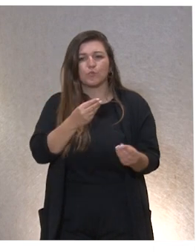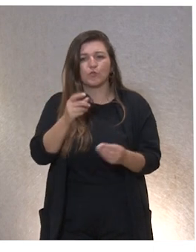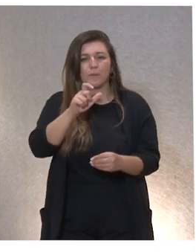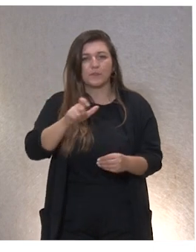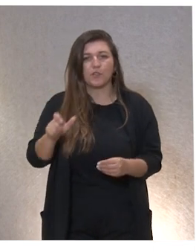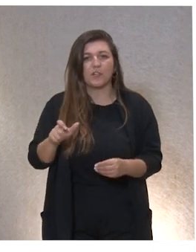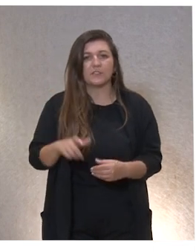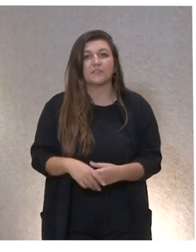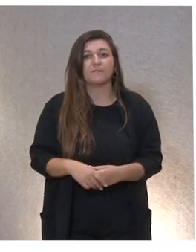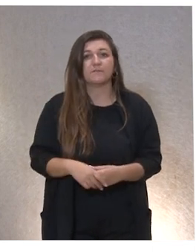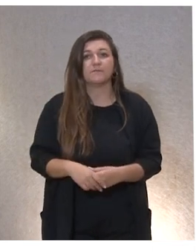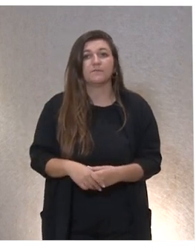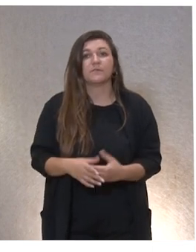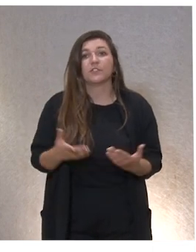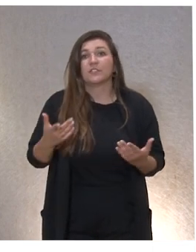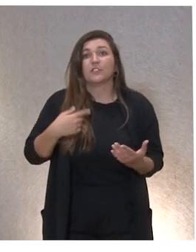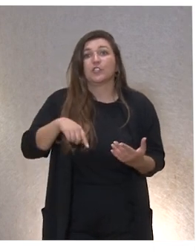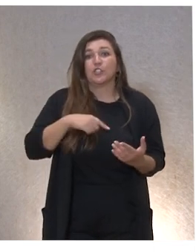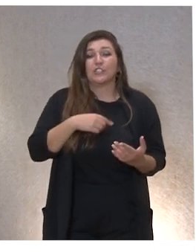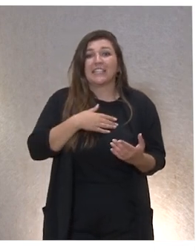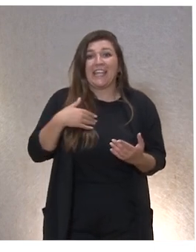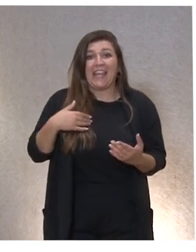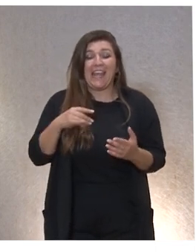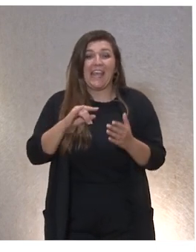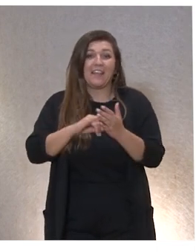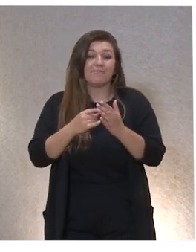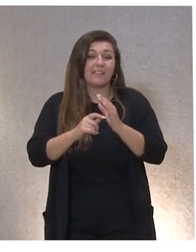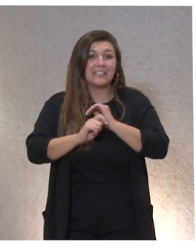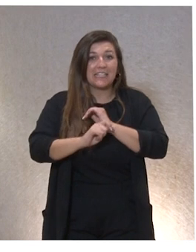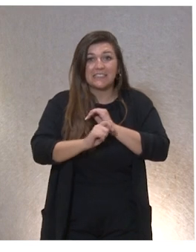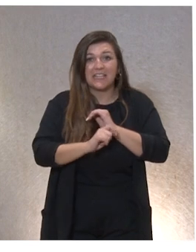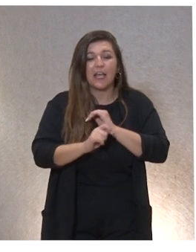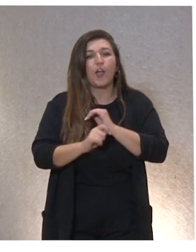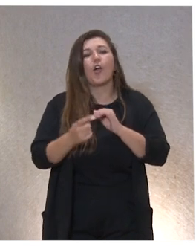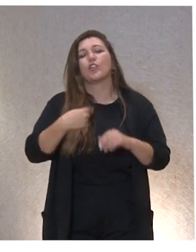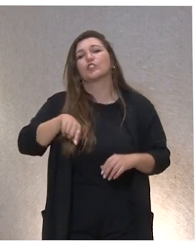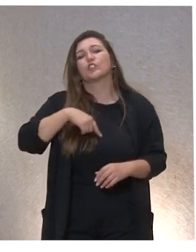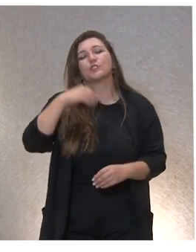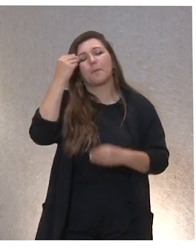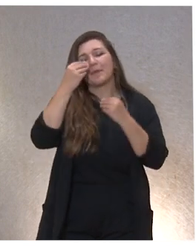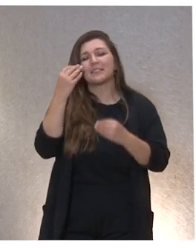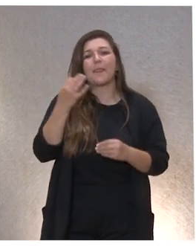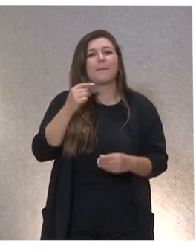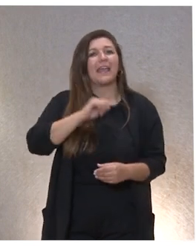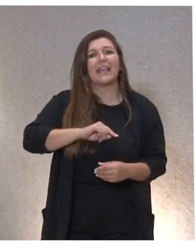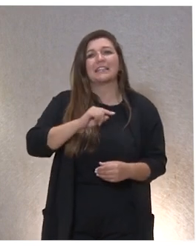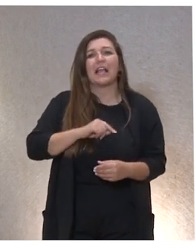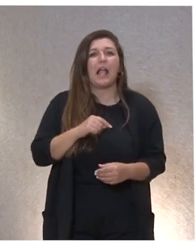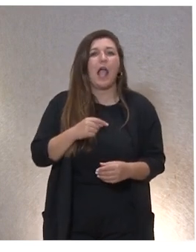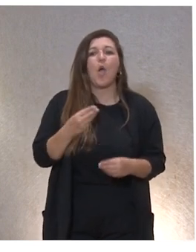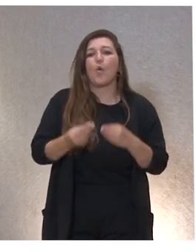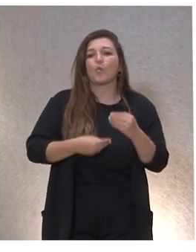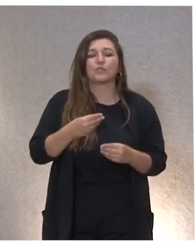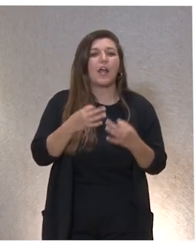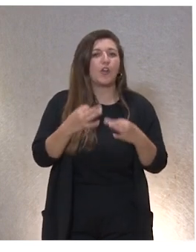y esta era una de nuestras líneas estratégicas creemos que la ética tiene que ser algo que todo el mundo manejemos con normalidad y